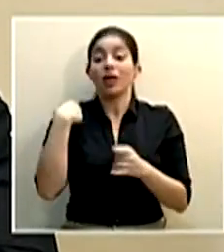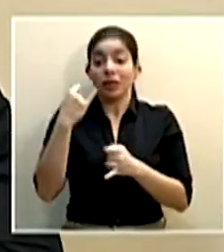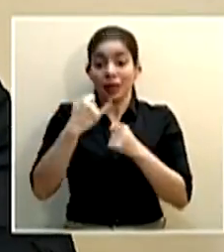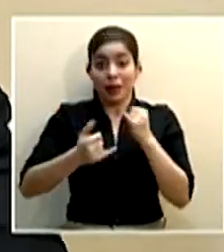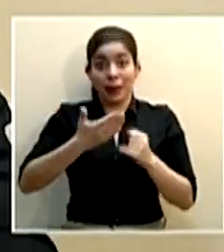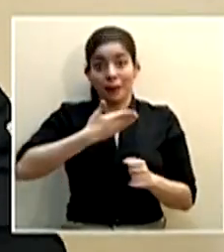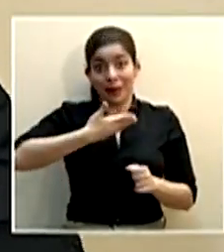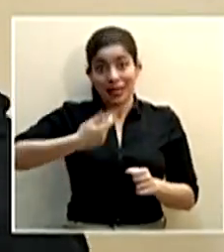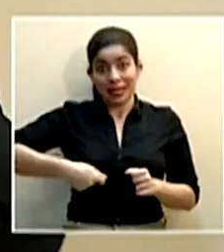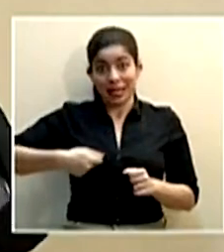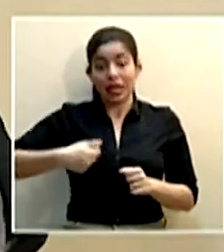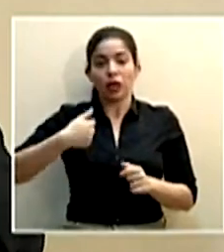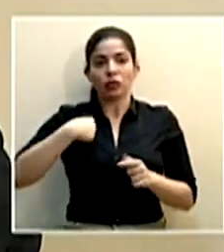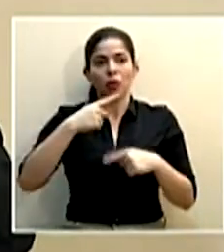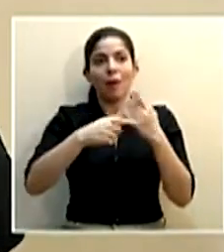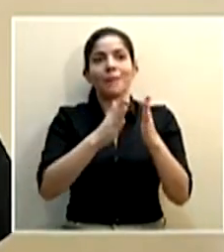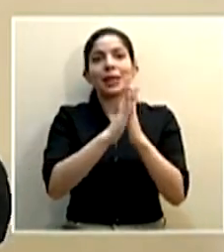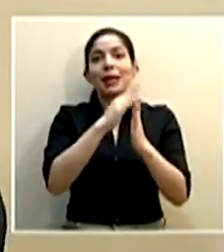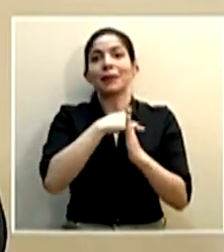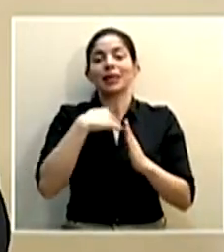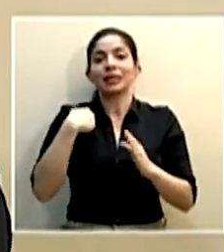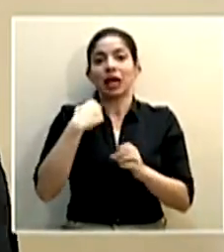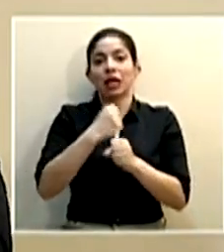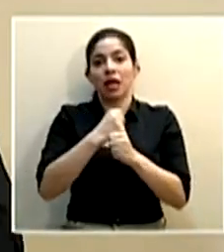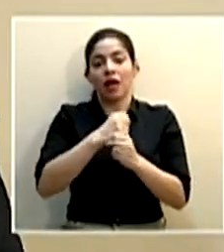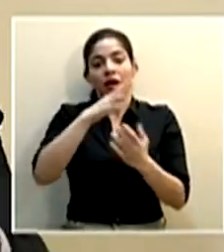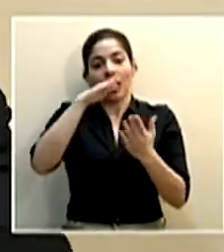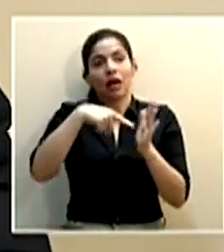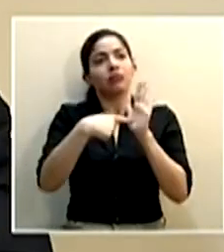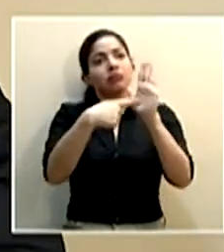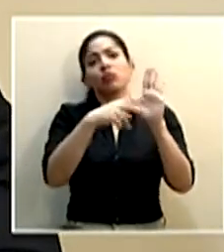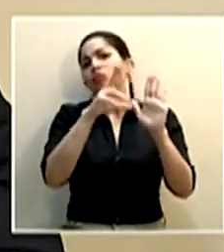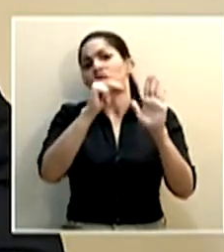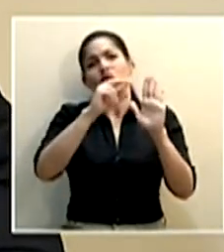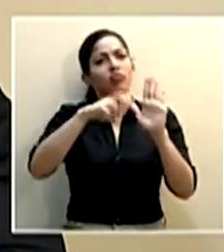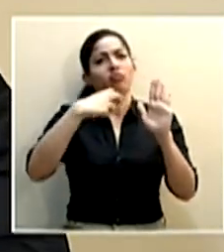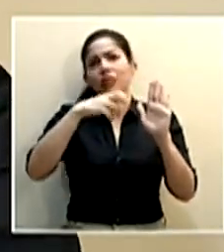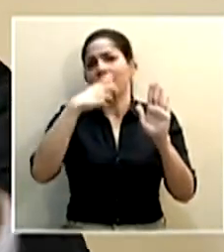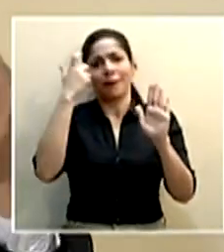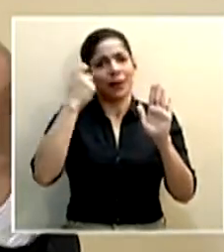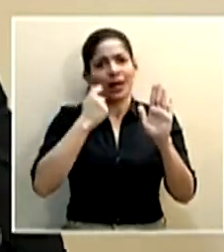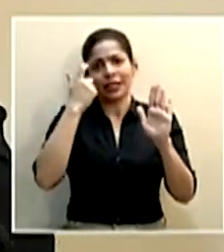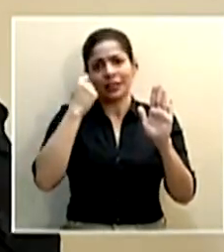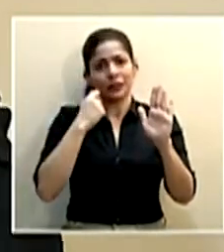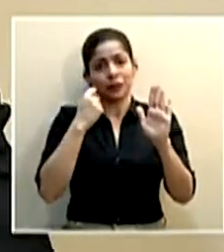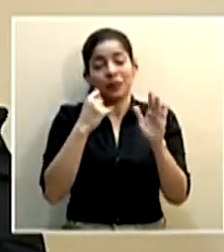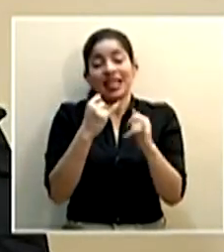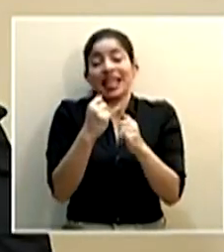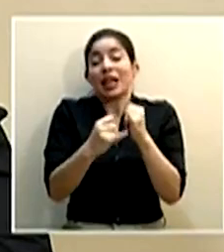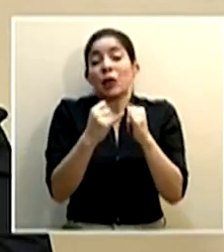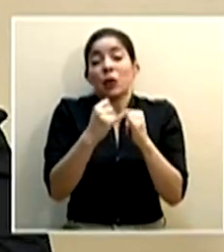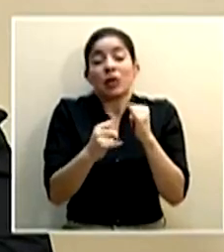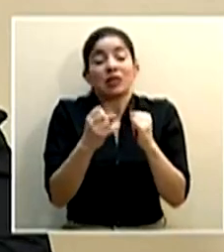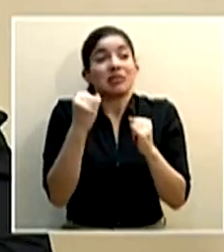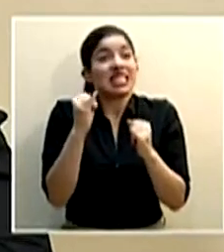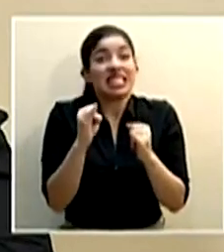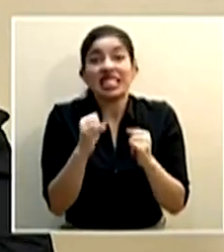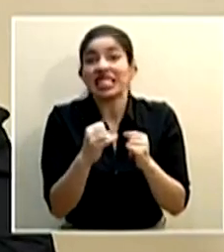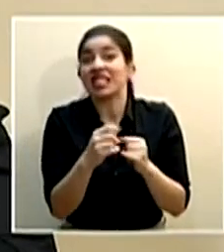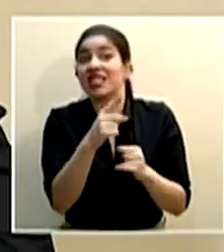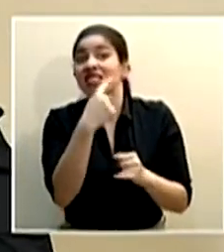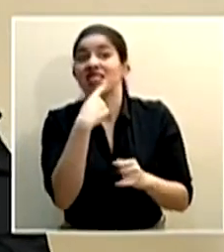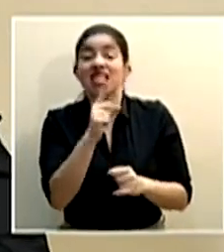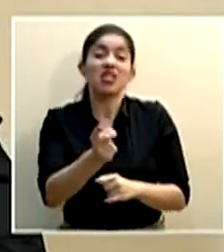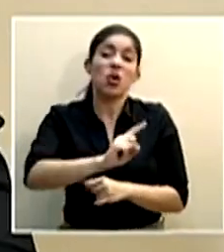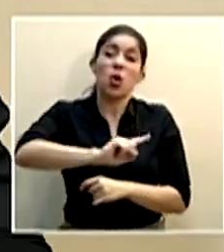presidente, le pediré al Ministerio de Trabajo con una nota que no me gire en la pensión. Y en el último caso de que dijeran,